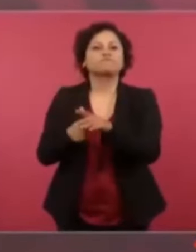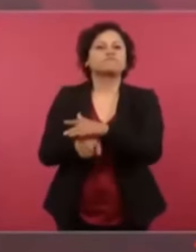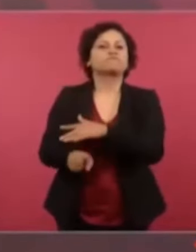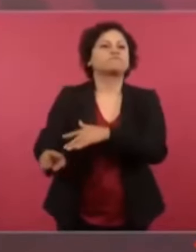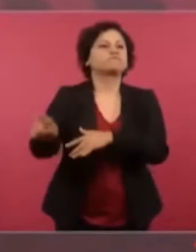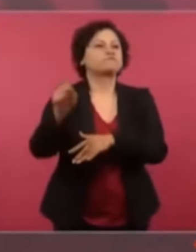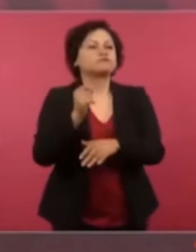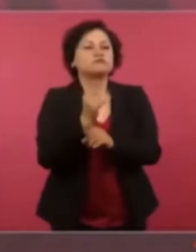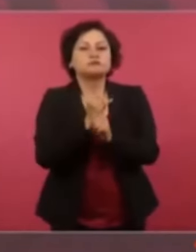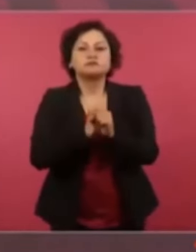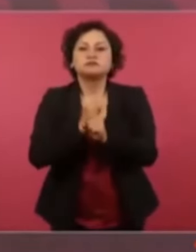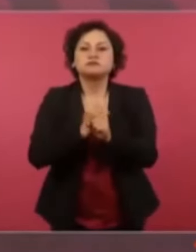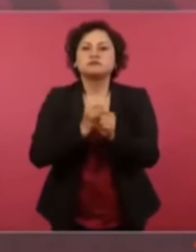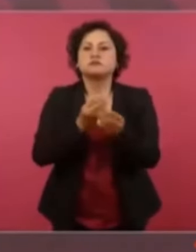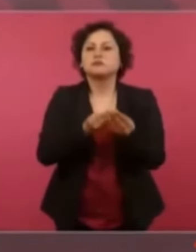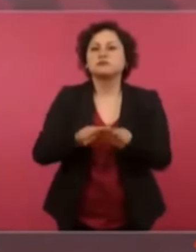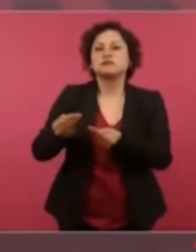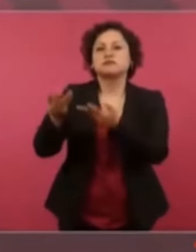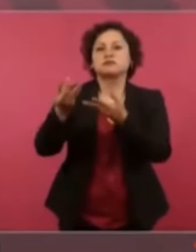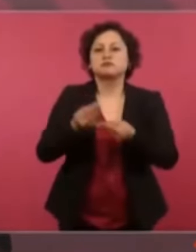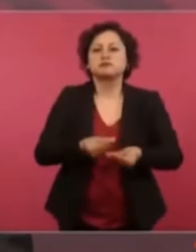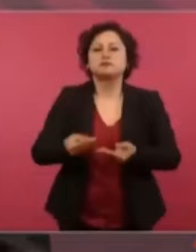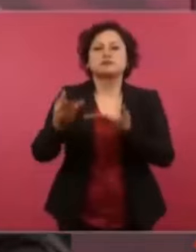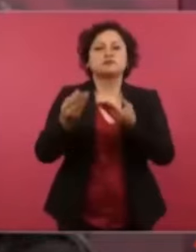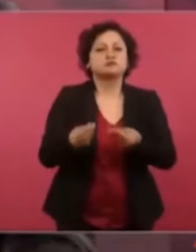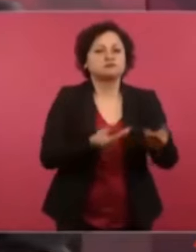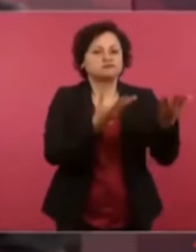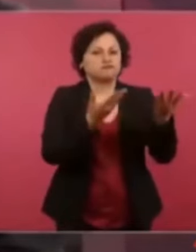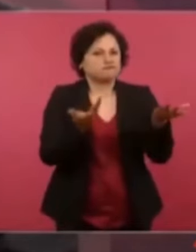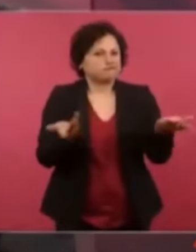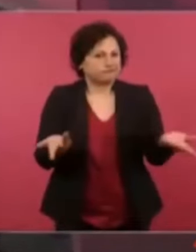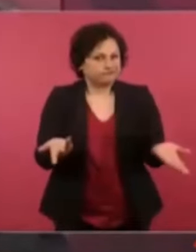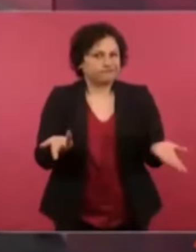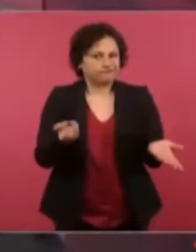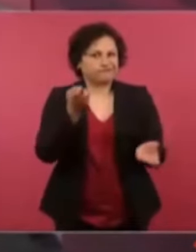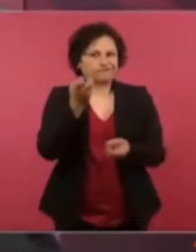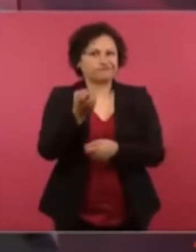informantes, ¿no les gusta un